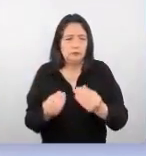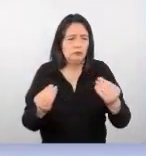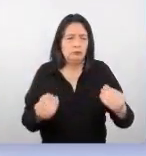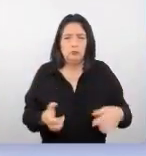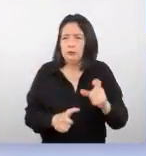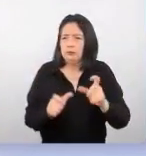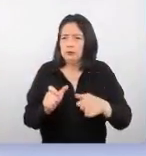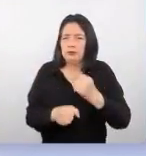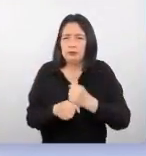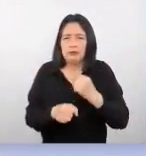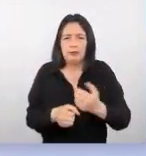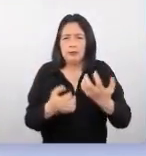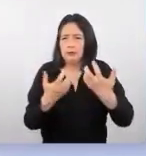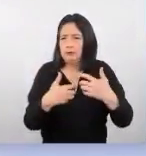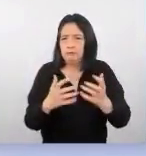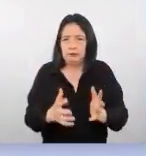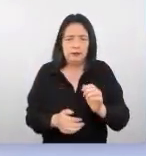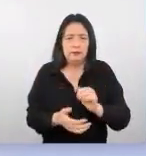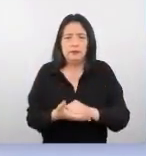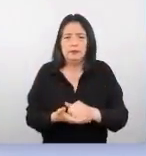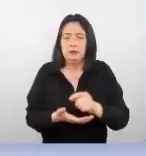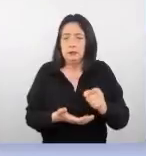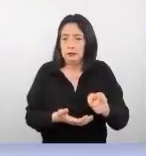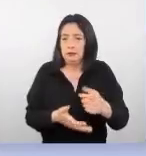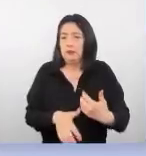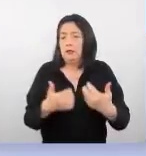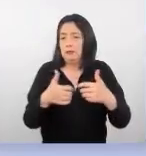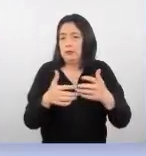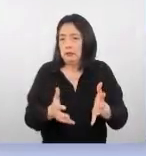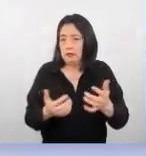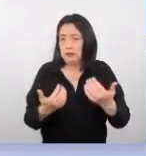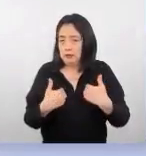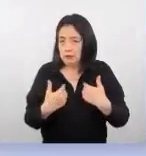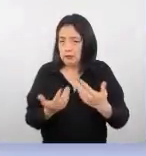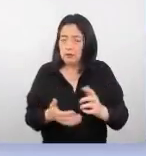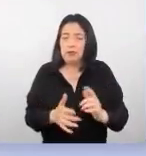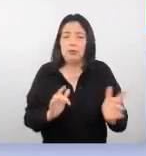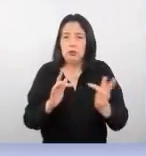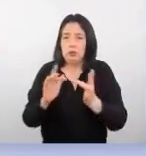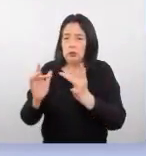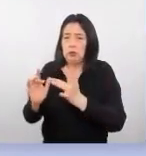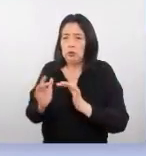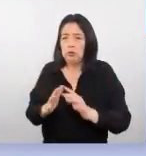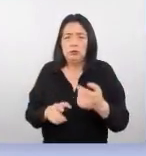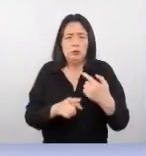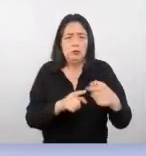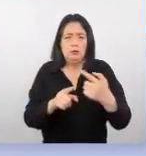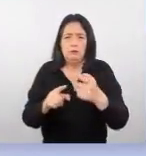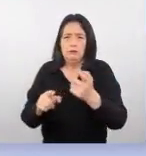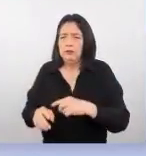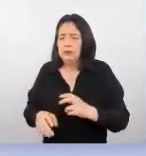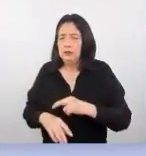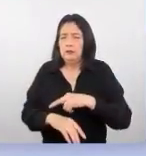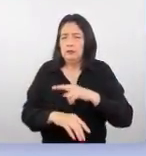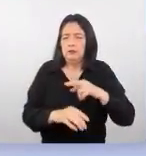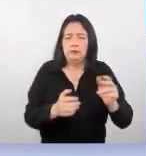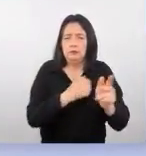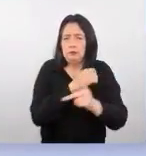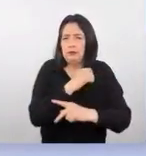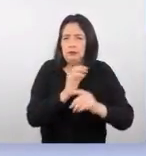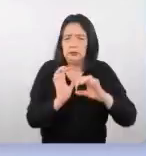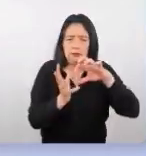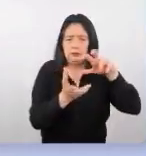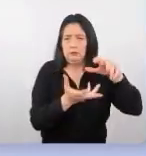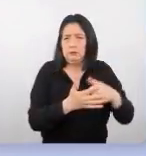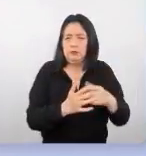empresarios y de hecho, al ser empresarios y al tener contacto con diferentes regiones y diferentes países del mundo,